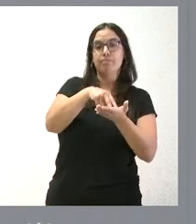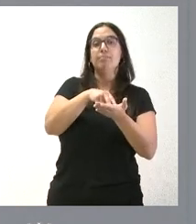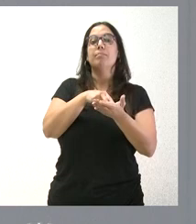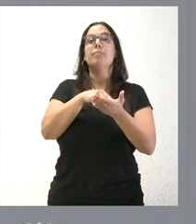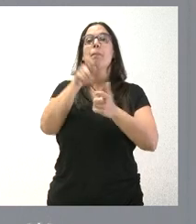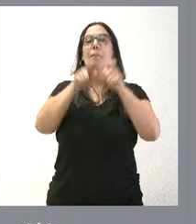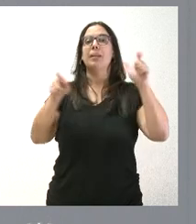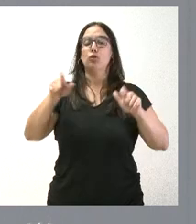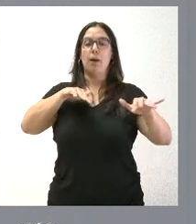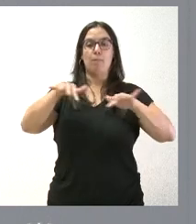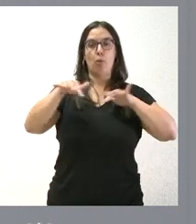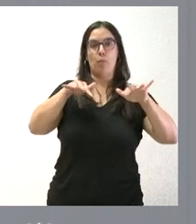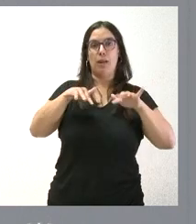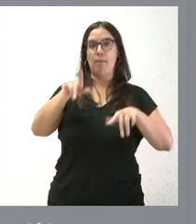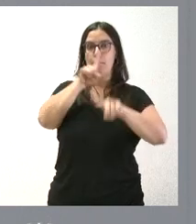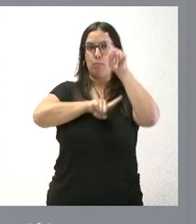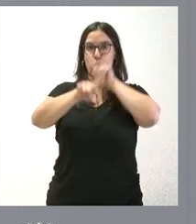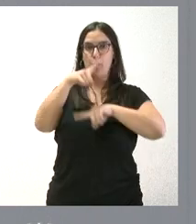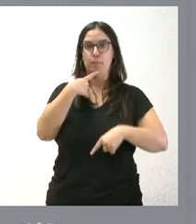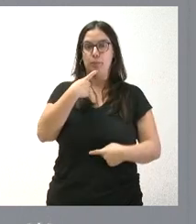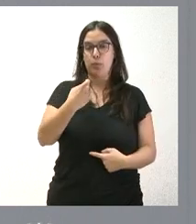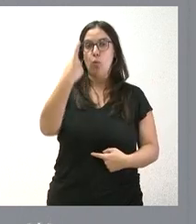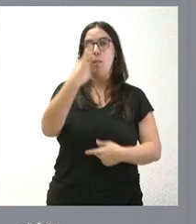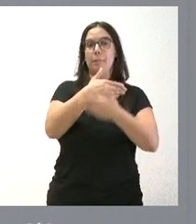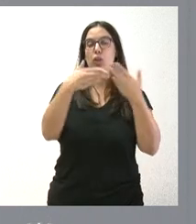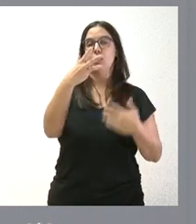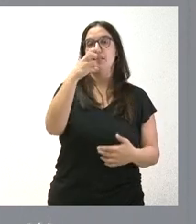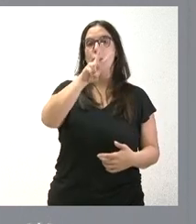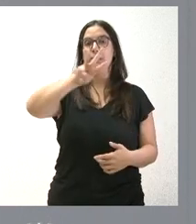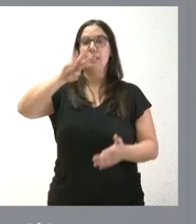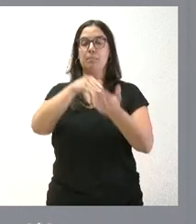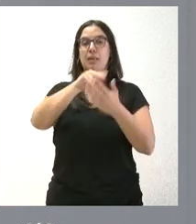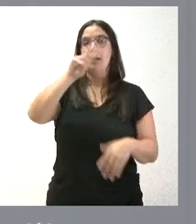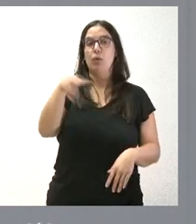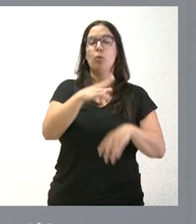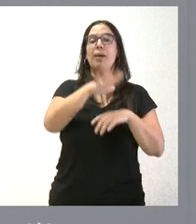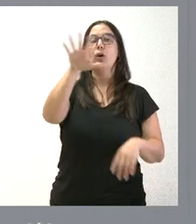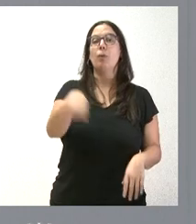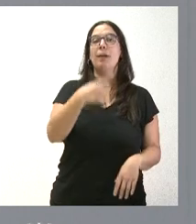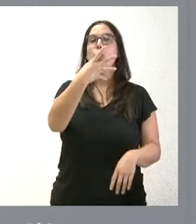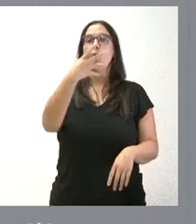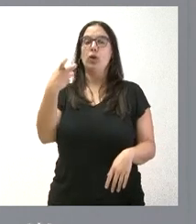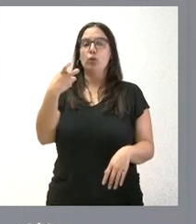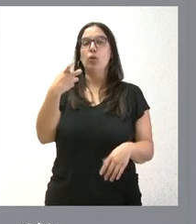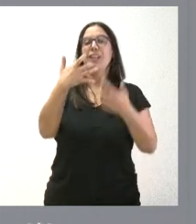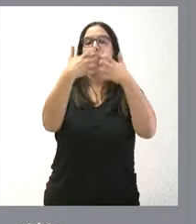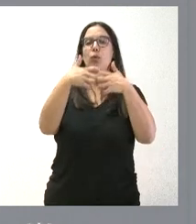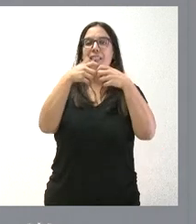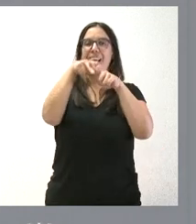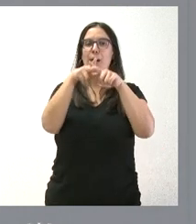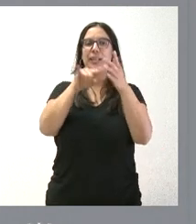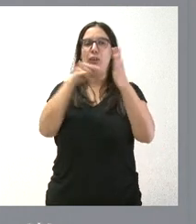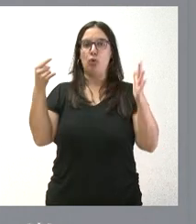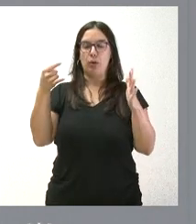reducida. En concreto, 1.323.000 euros para adquirir 400 unidades de una herramienta